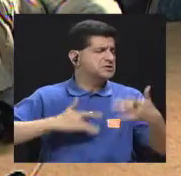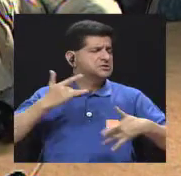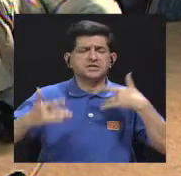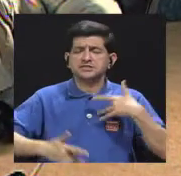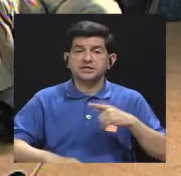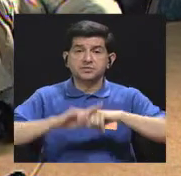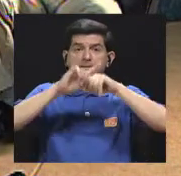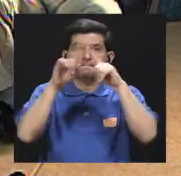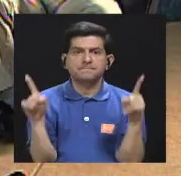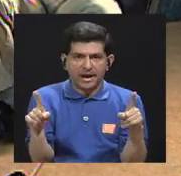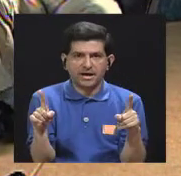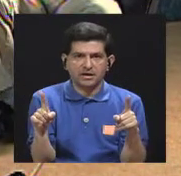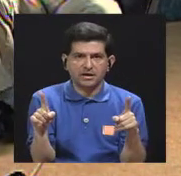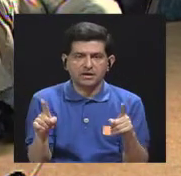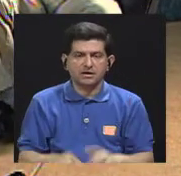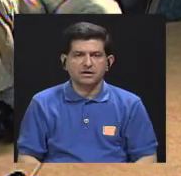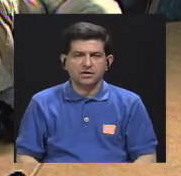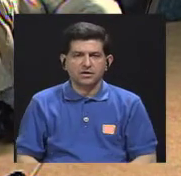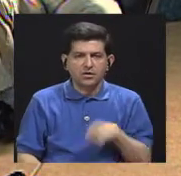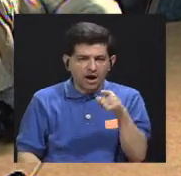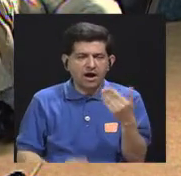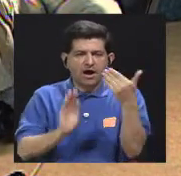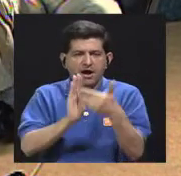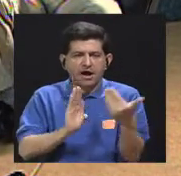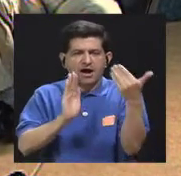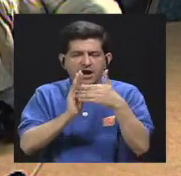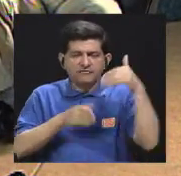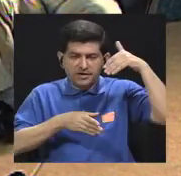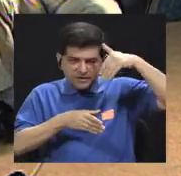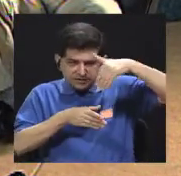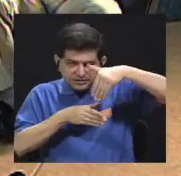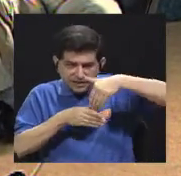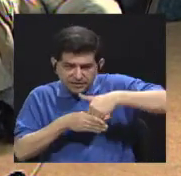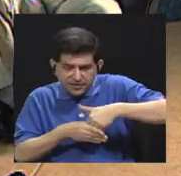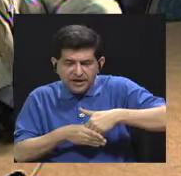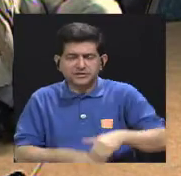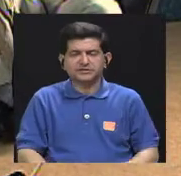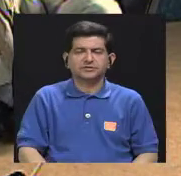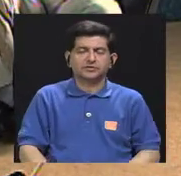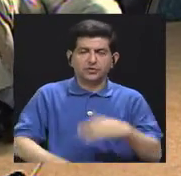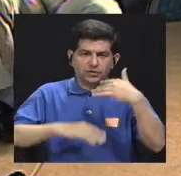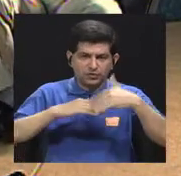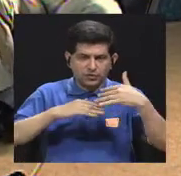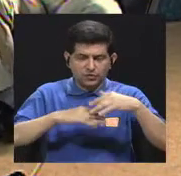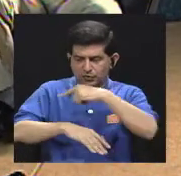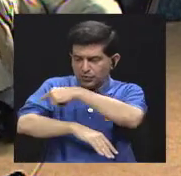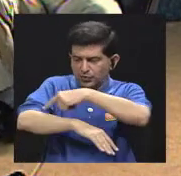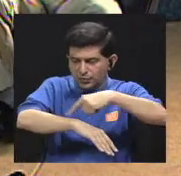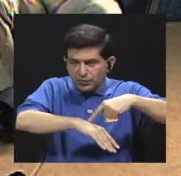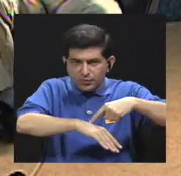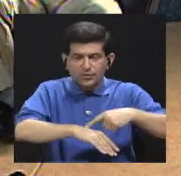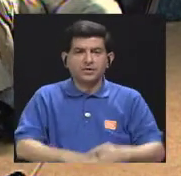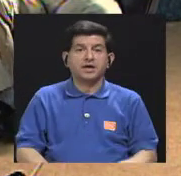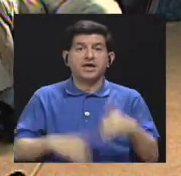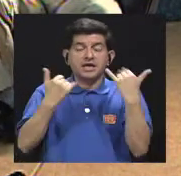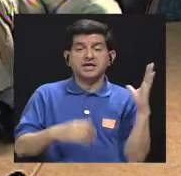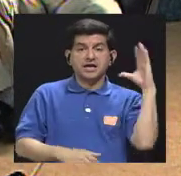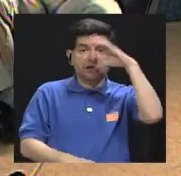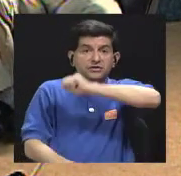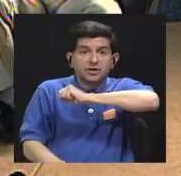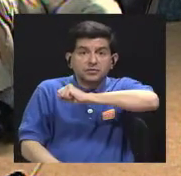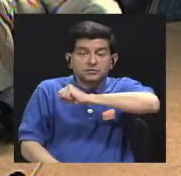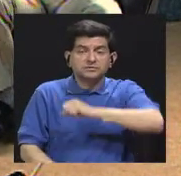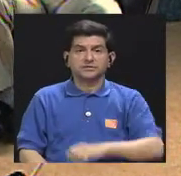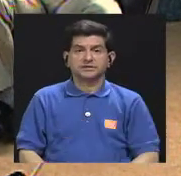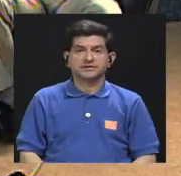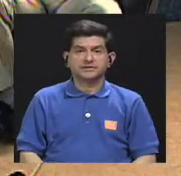que sin embargo pues ahí va causando el daño endotelial daño a nuestras arterias y por ende pues cuando nos damos cuenta